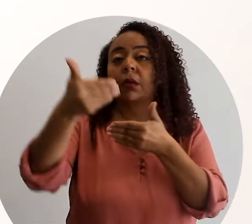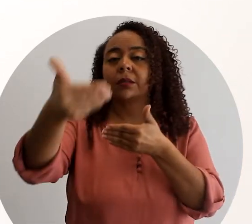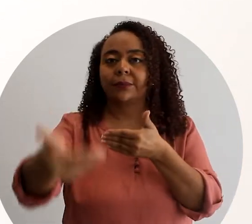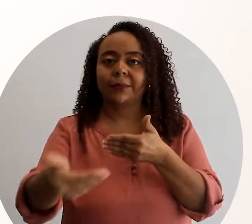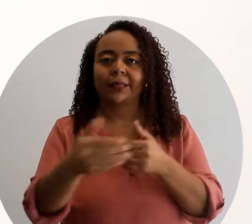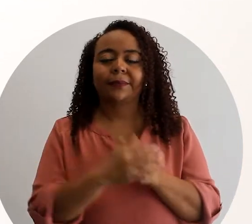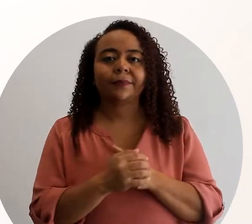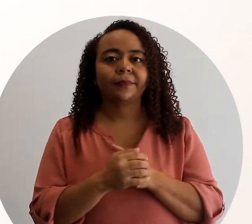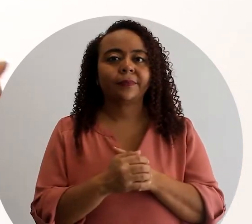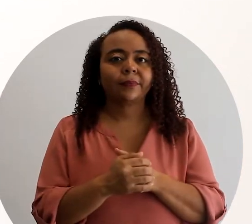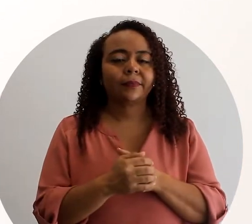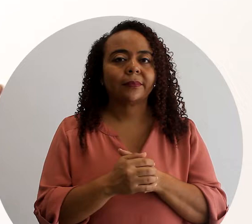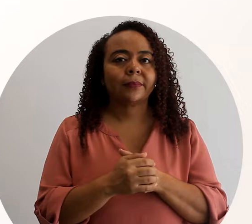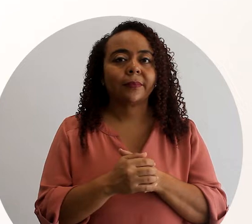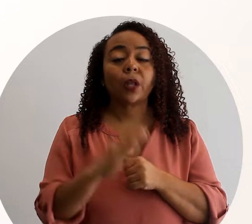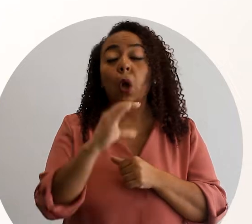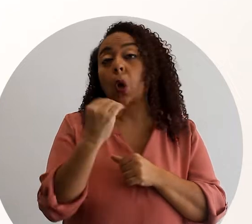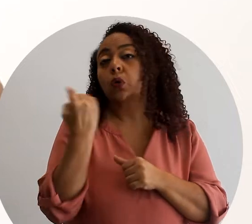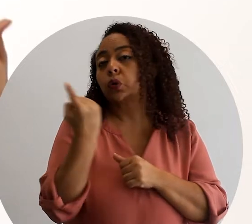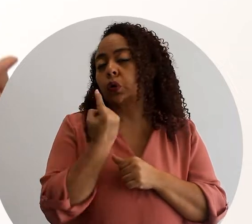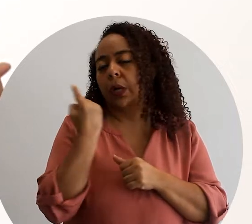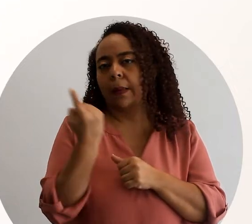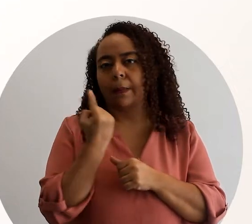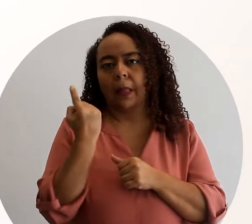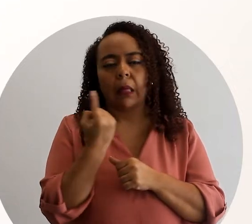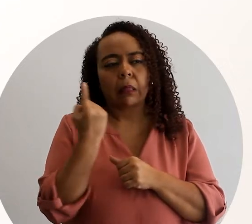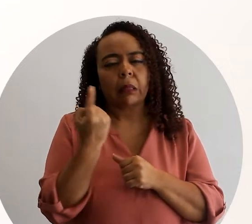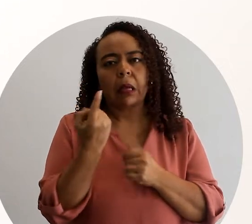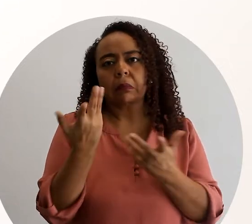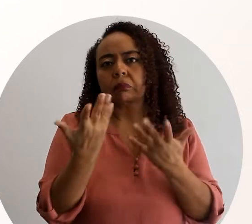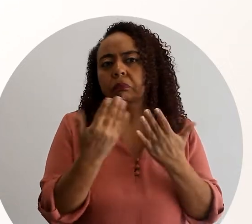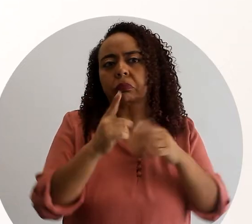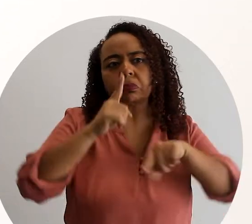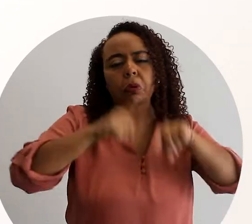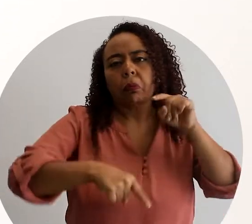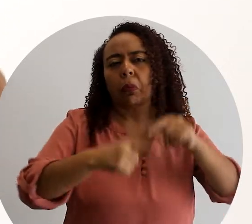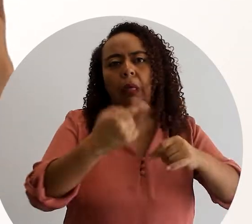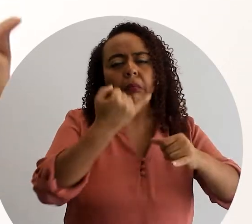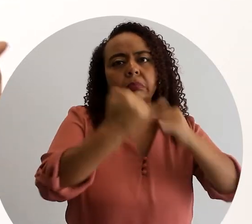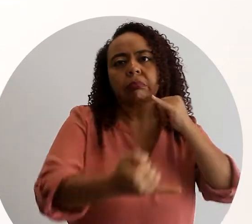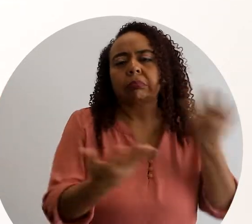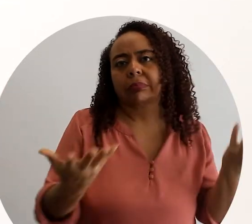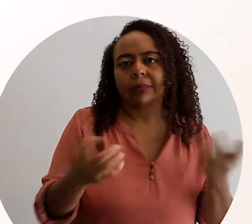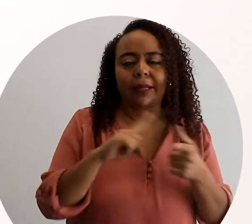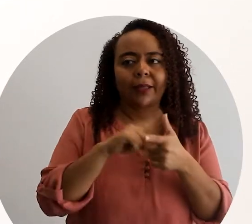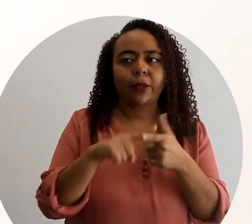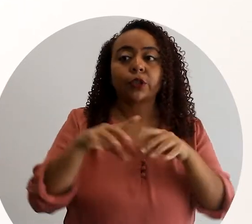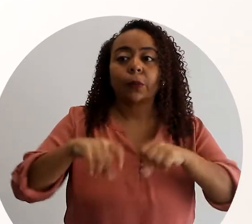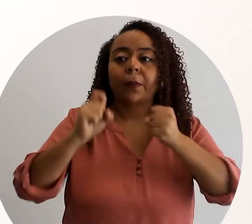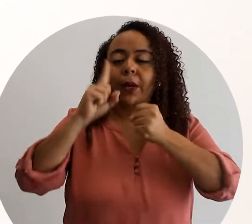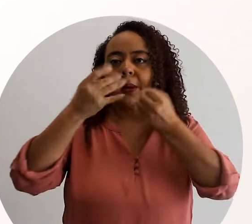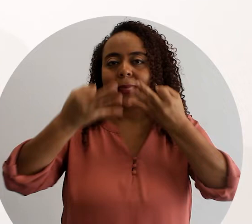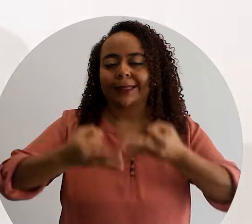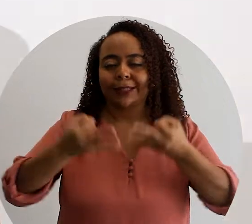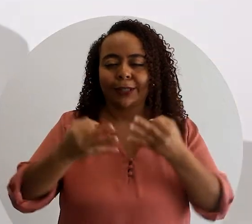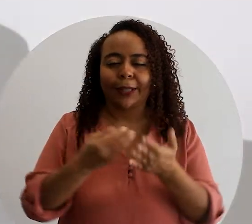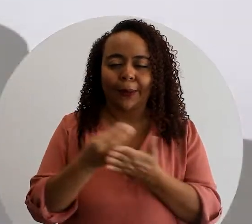resolver una tarea o simplemente lo que les impide concluirla, o sea, tomar una decisión de compra.